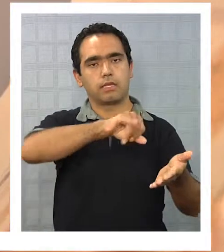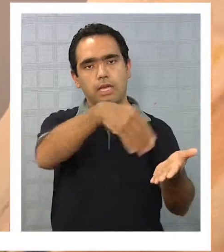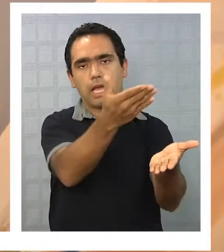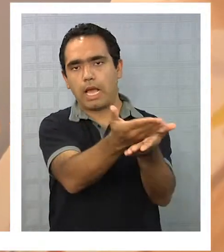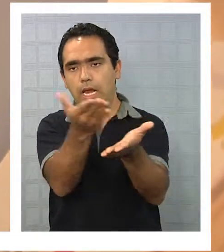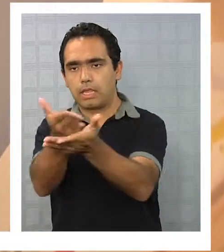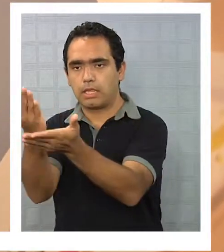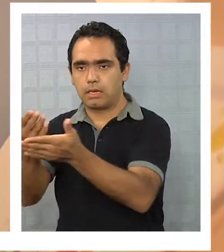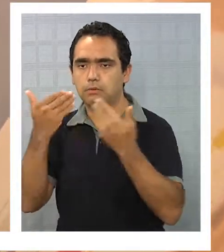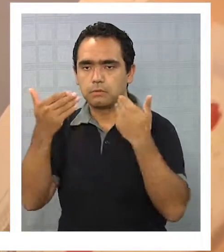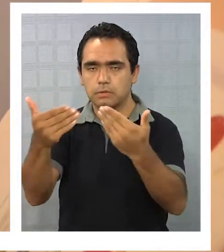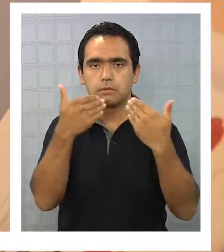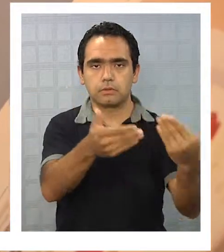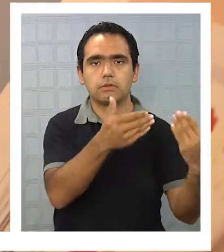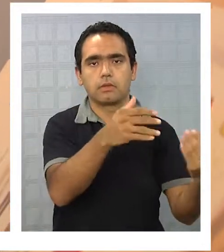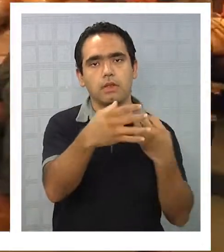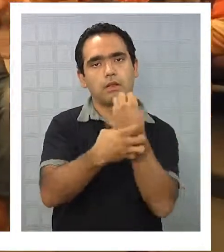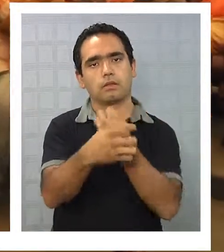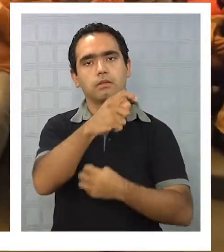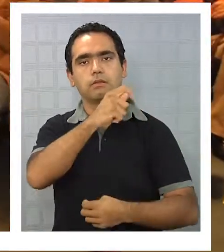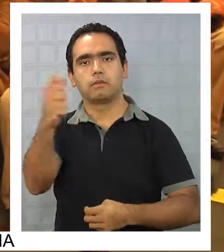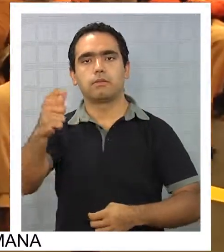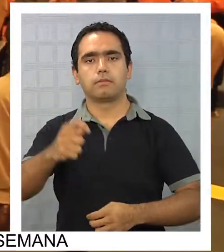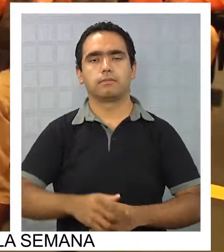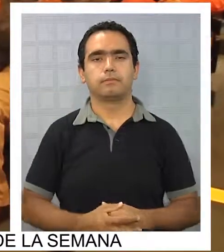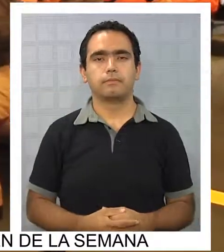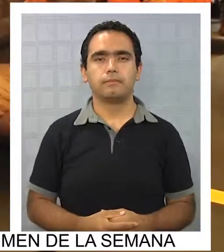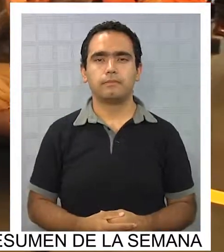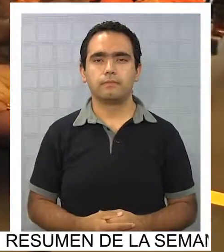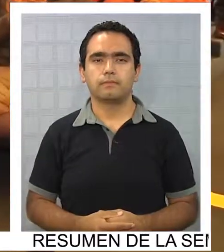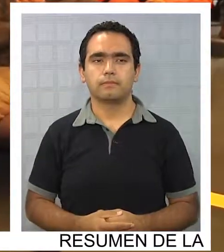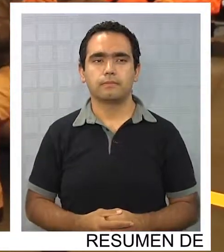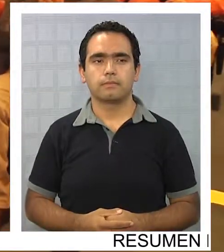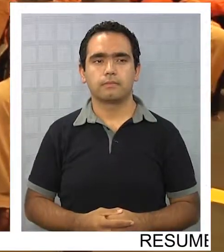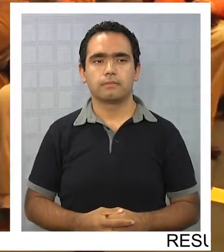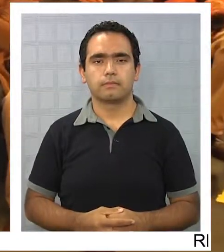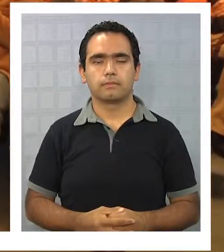distribuido de manera gratuita en los jardines infantiles de la región.